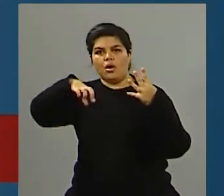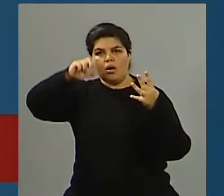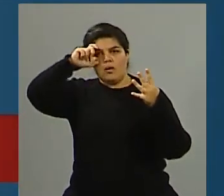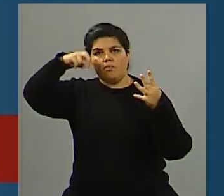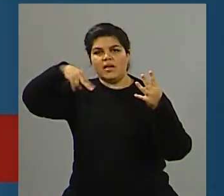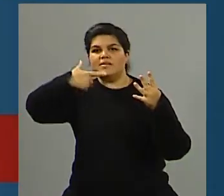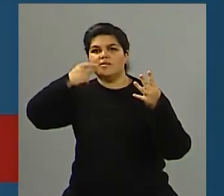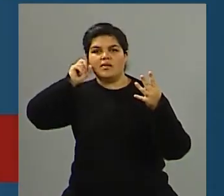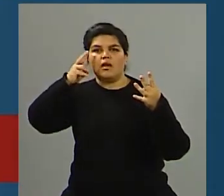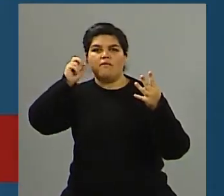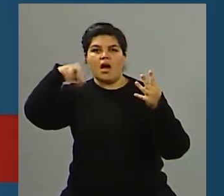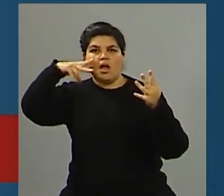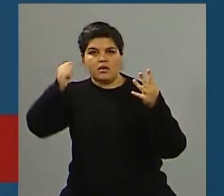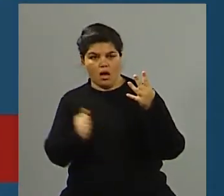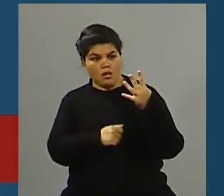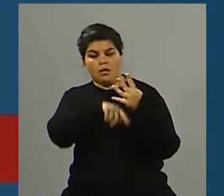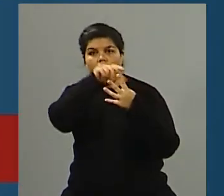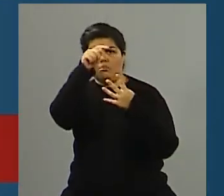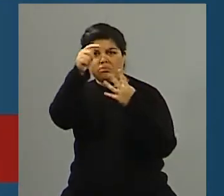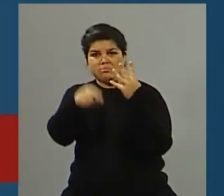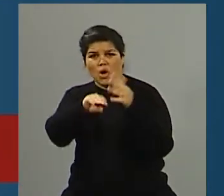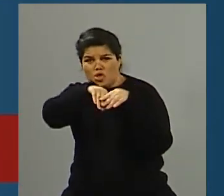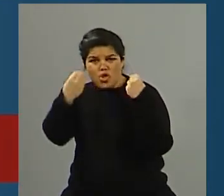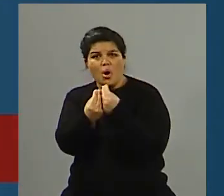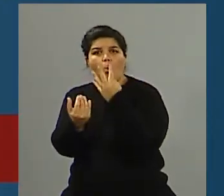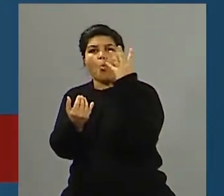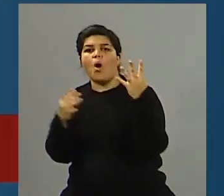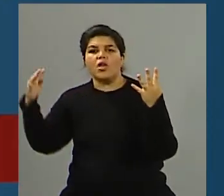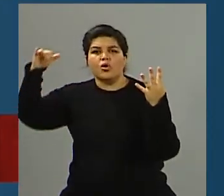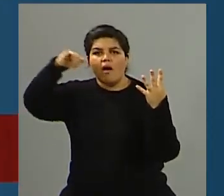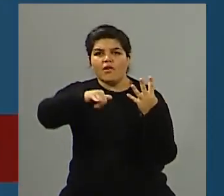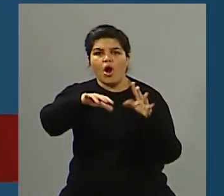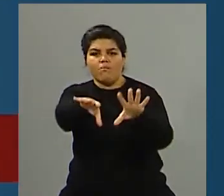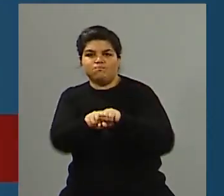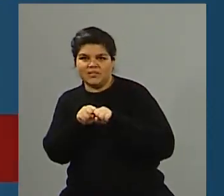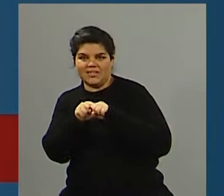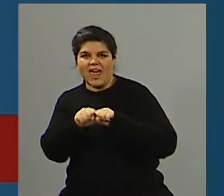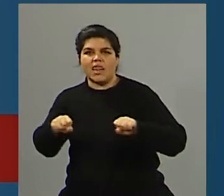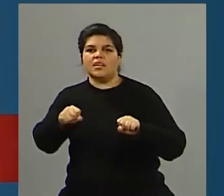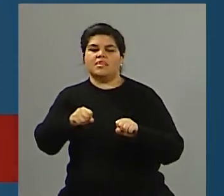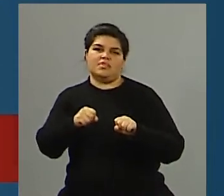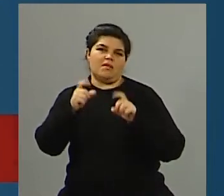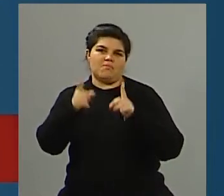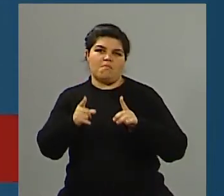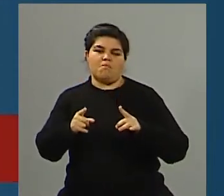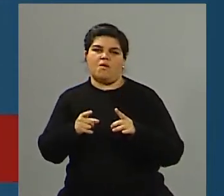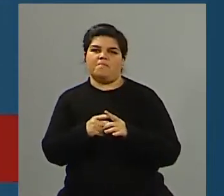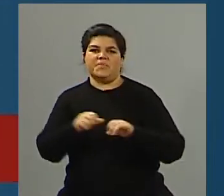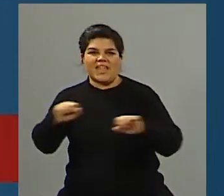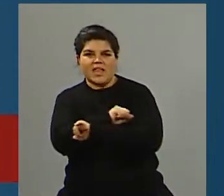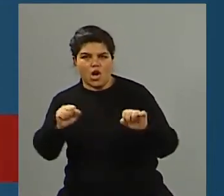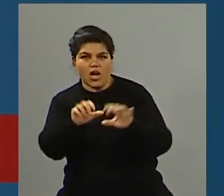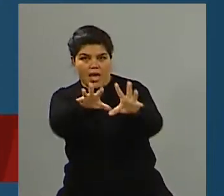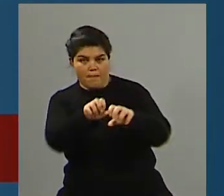un atentado que estuvo bien orquestado, ¿no? Sí, el de Pensilvania, bueno, que en realidad cae en